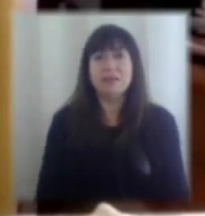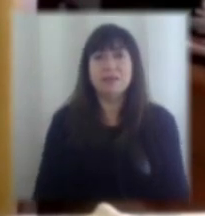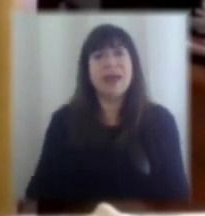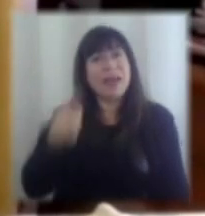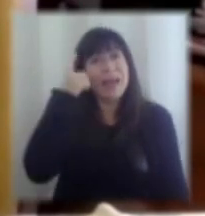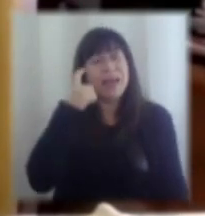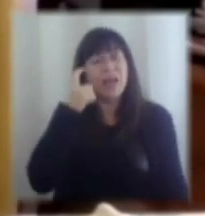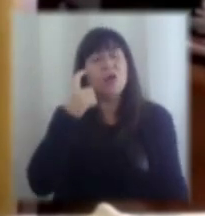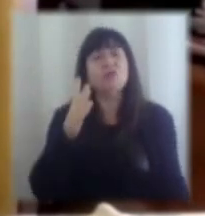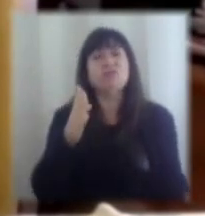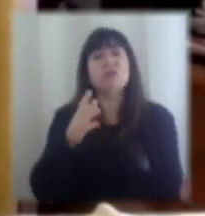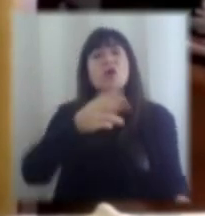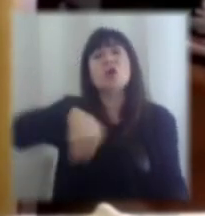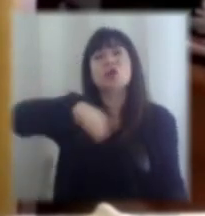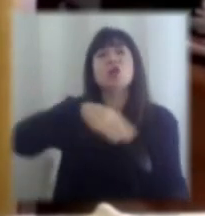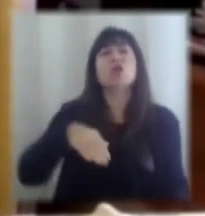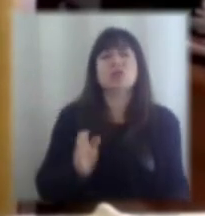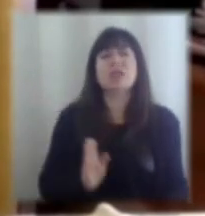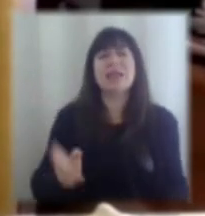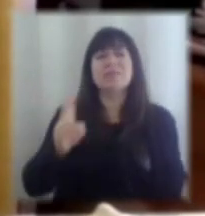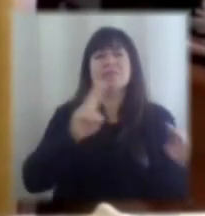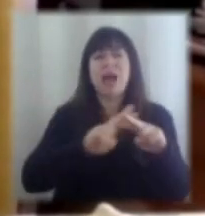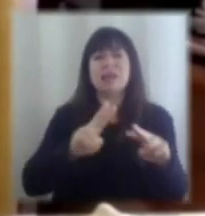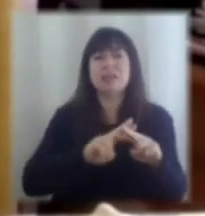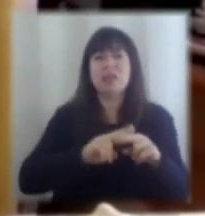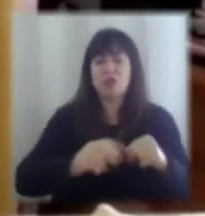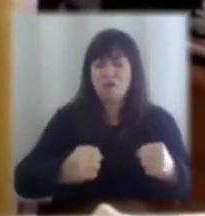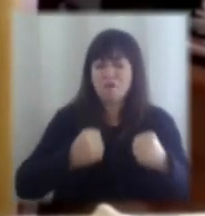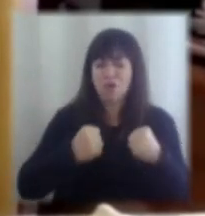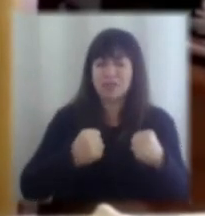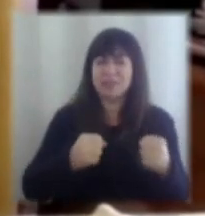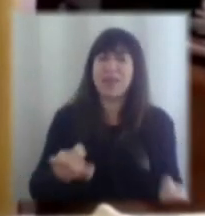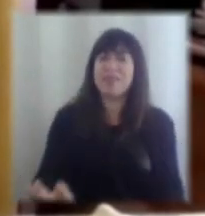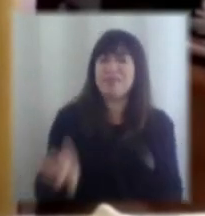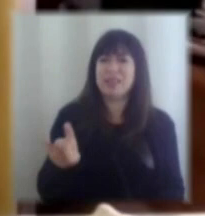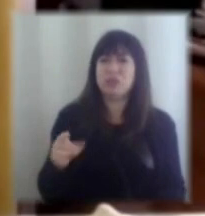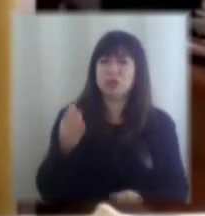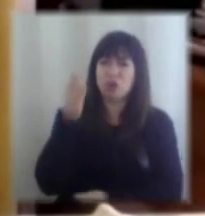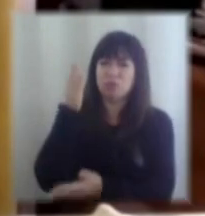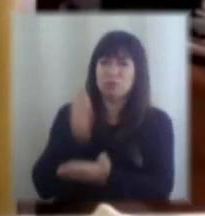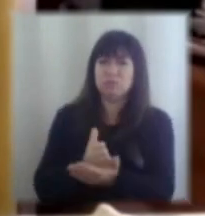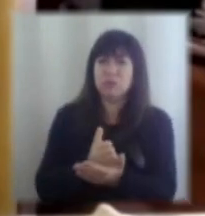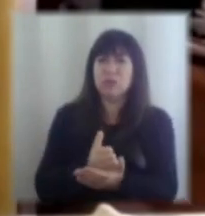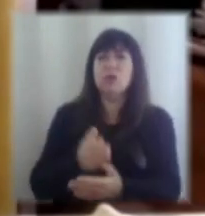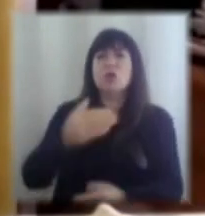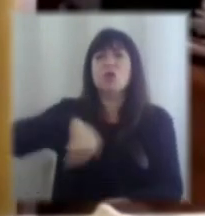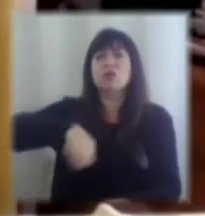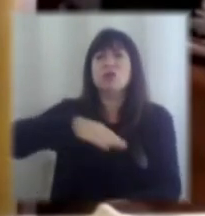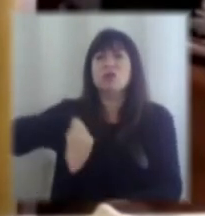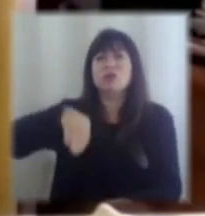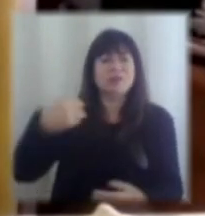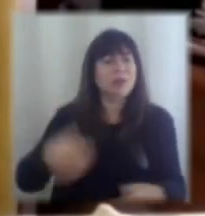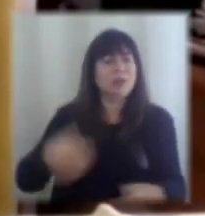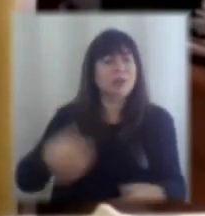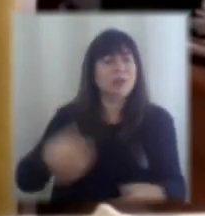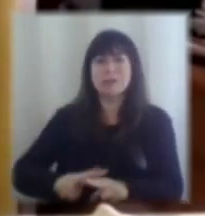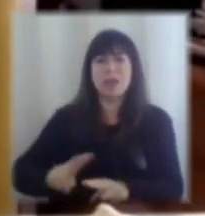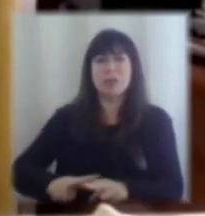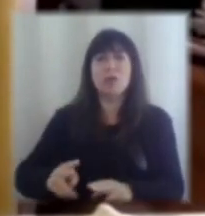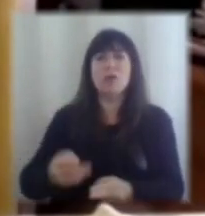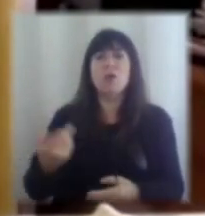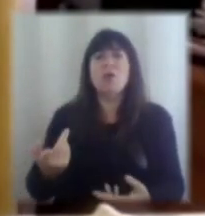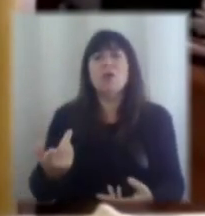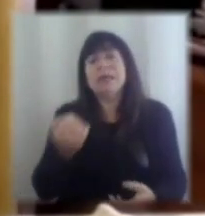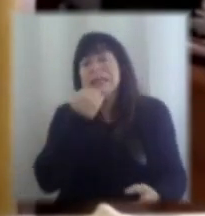seguir actuando, vamos a seguir actuando con fuerza, con decisión, como creo lo hemos hecho. Obviamente que hemos